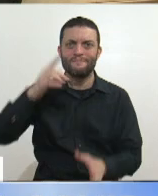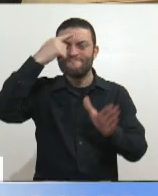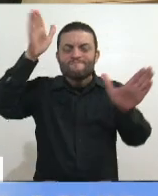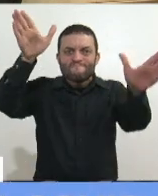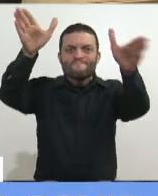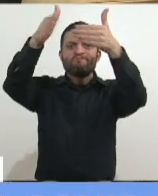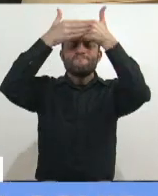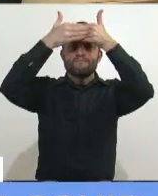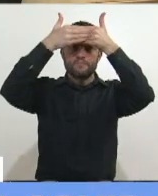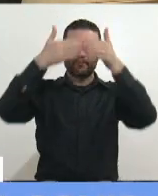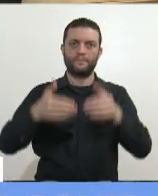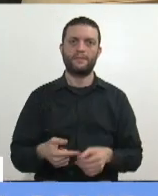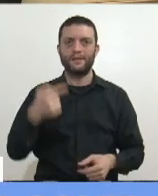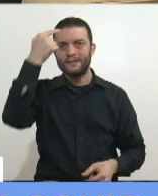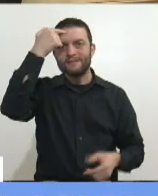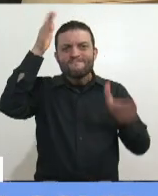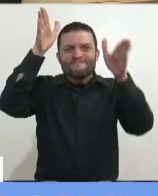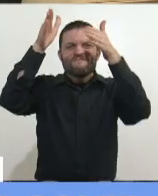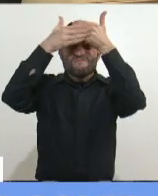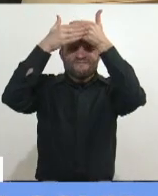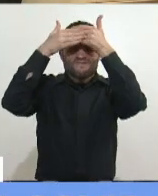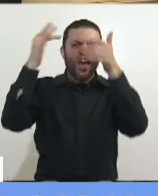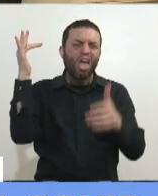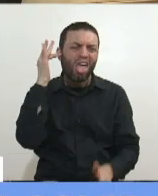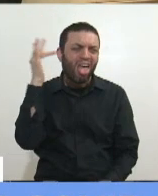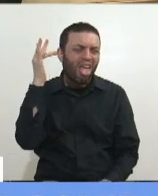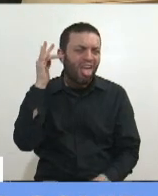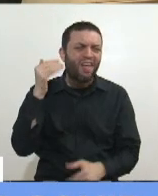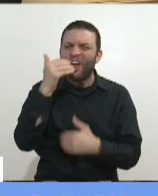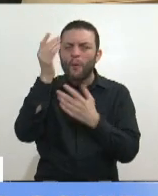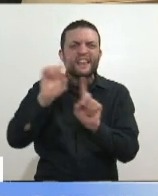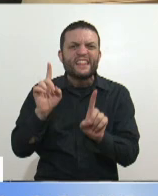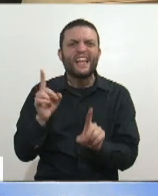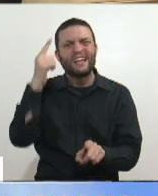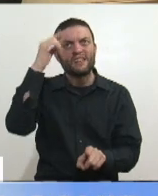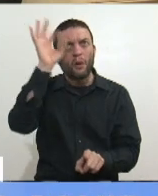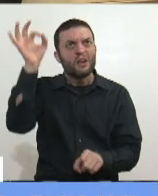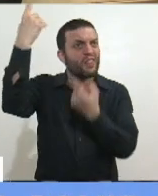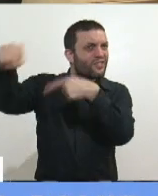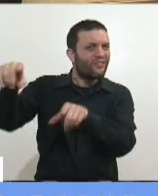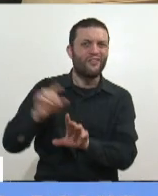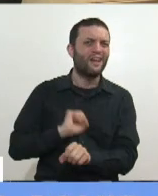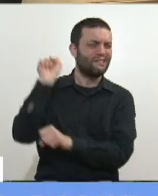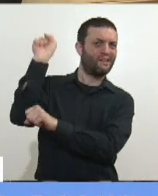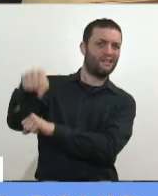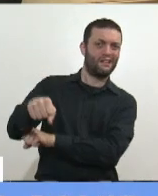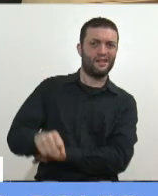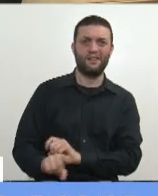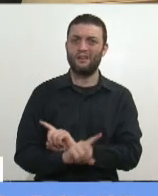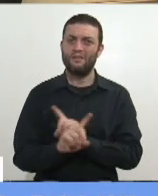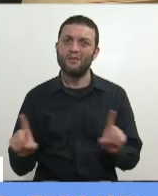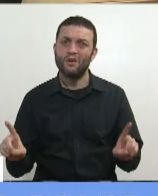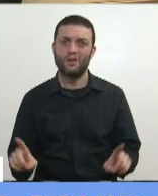Es la razón de no escuchar a quien piensa diferente. Esa es la